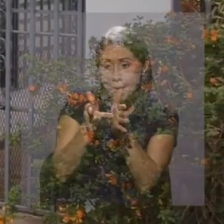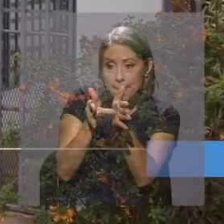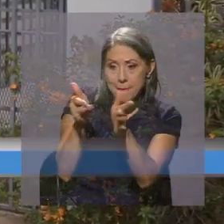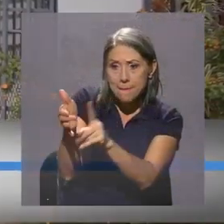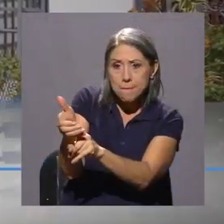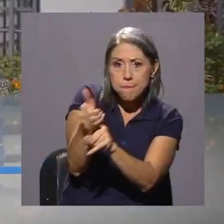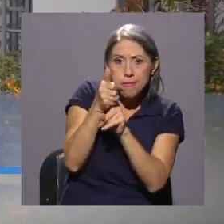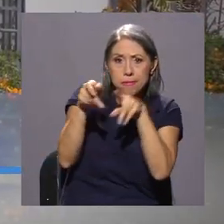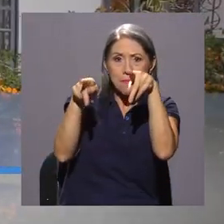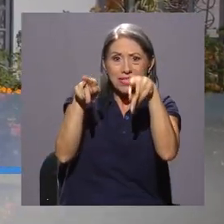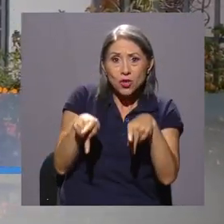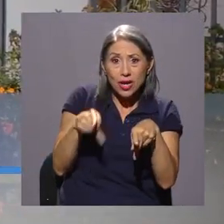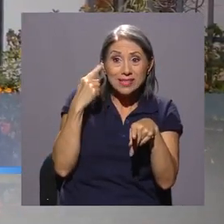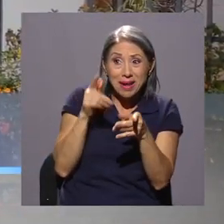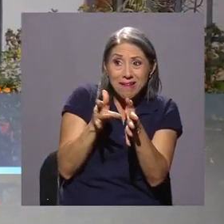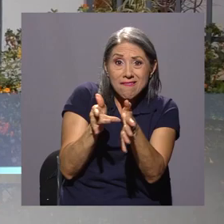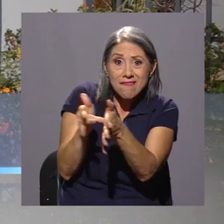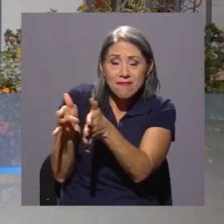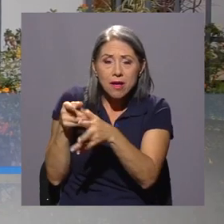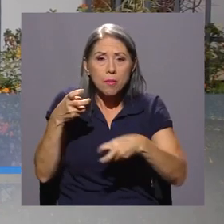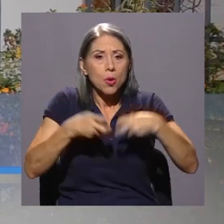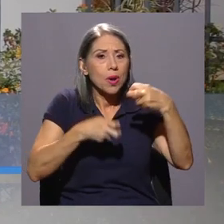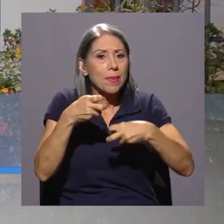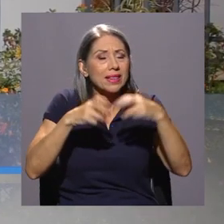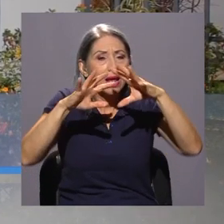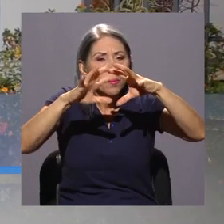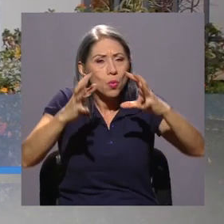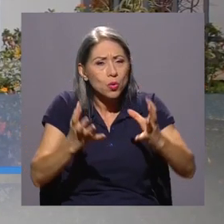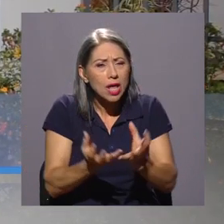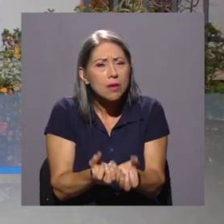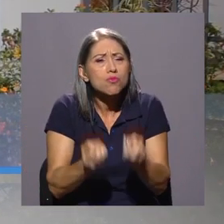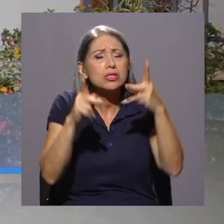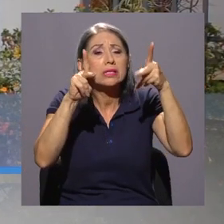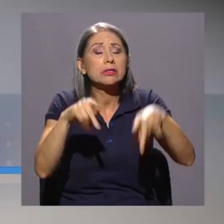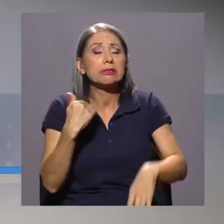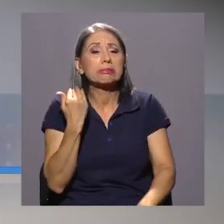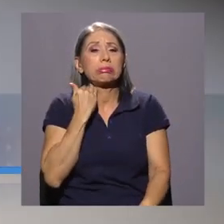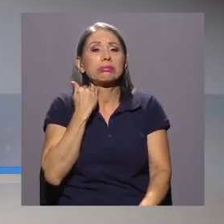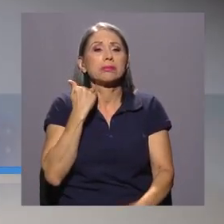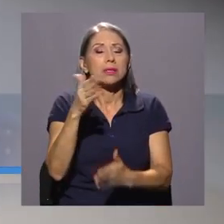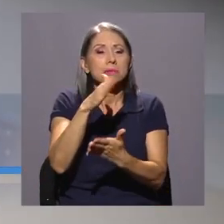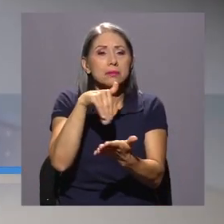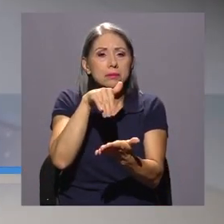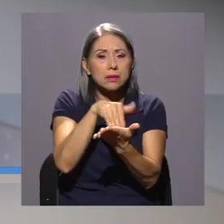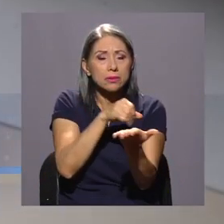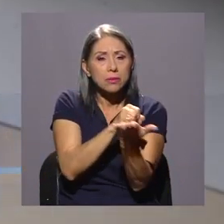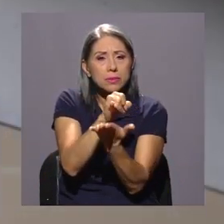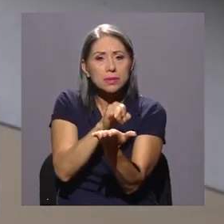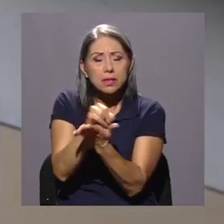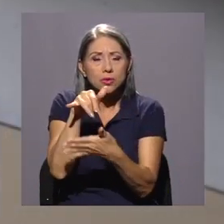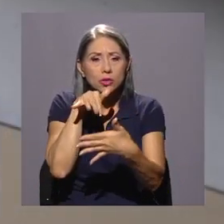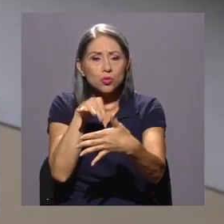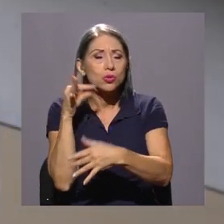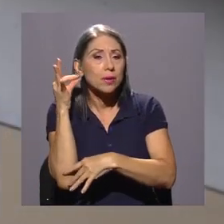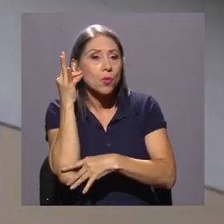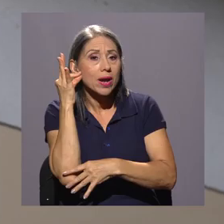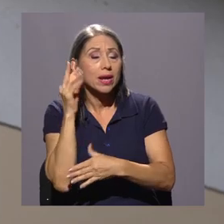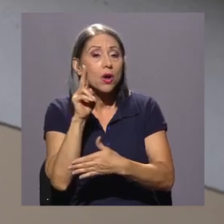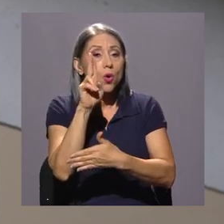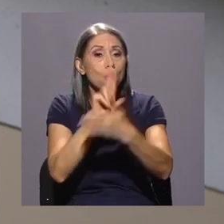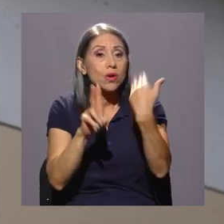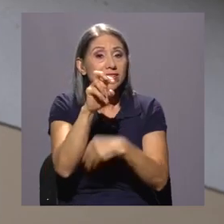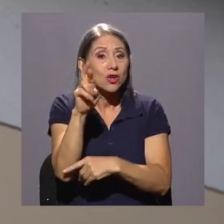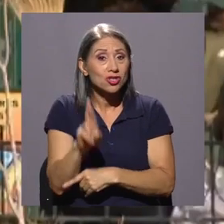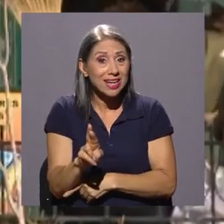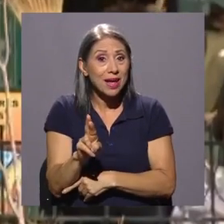La trata de personas es una problemática mundial y millones son víctimas de esta situación. Ante esto, el Centro de Investigación en Estudios de la Mujer